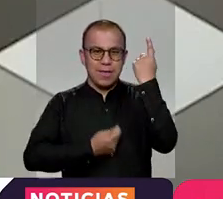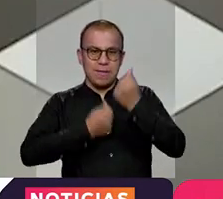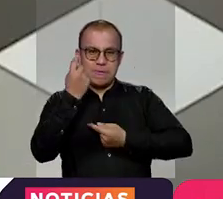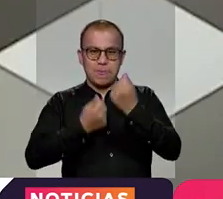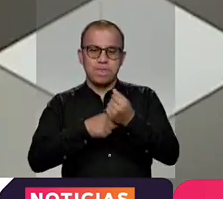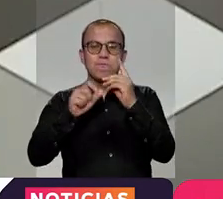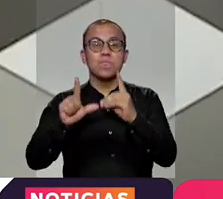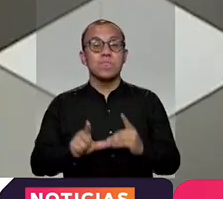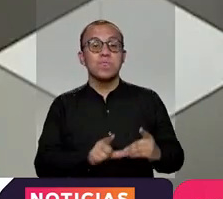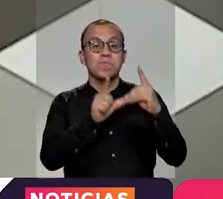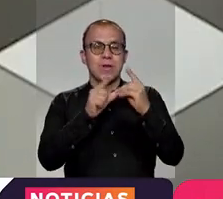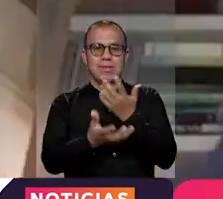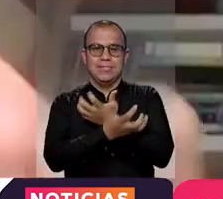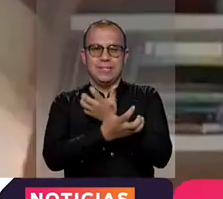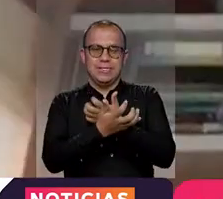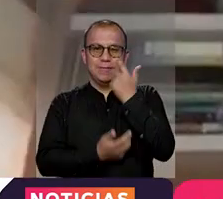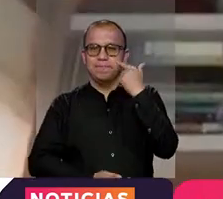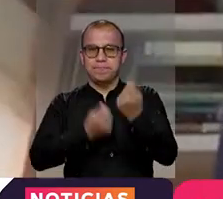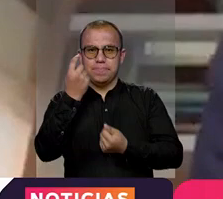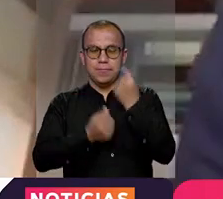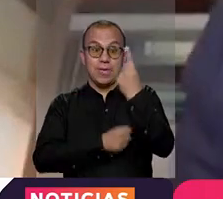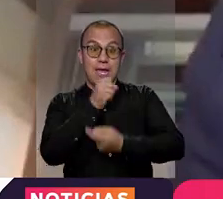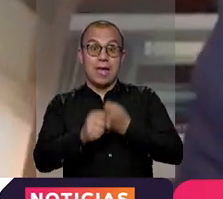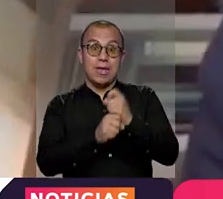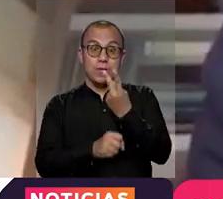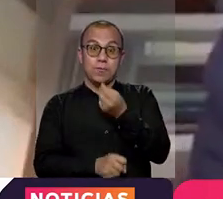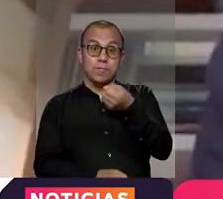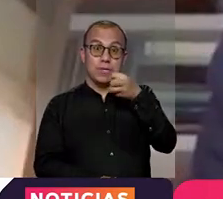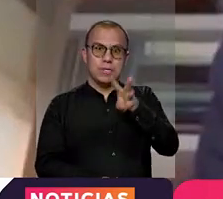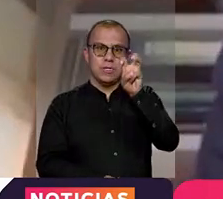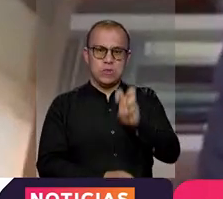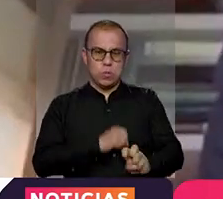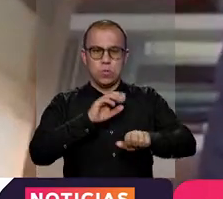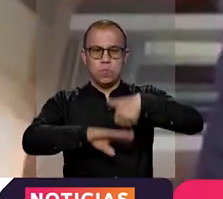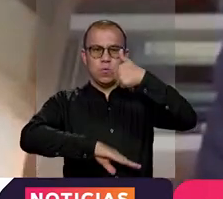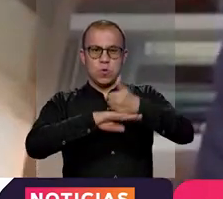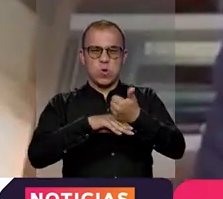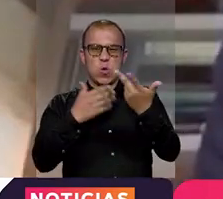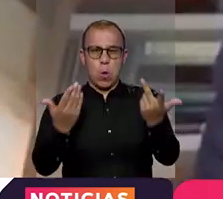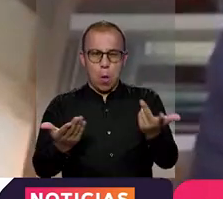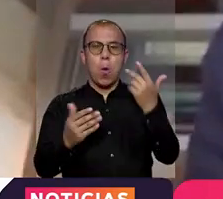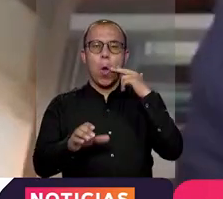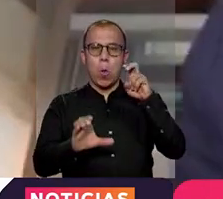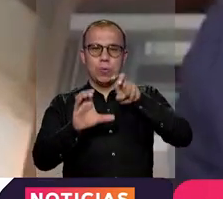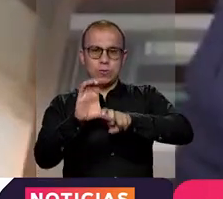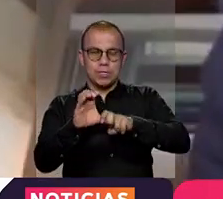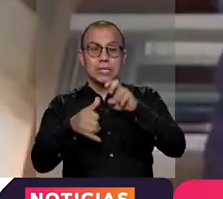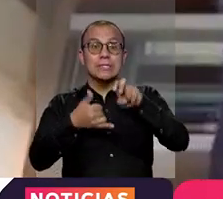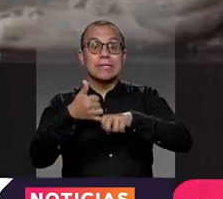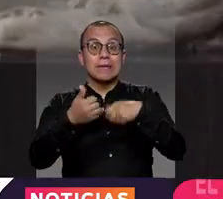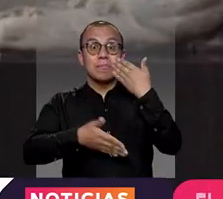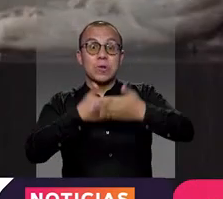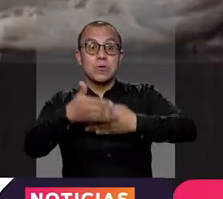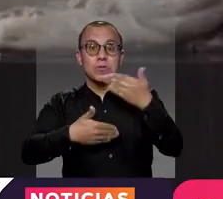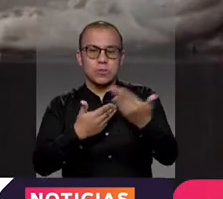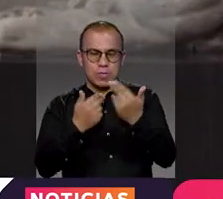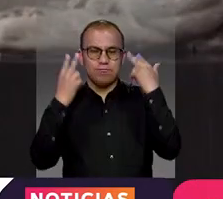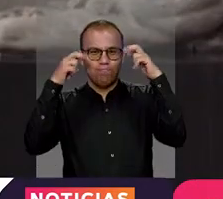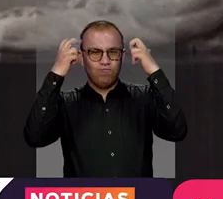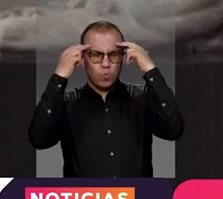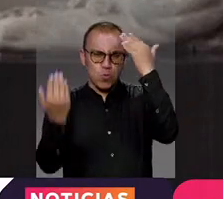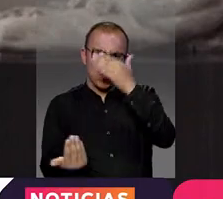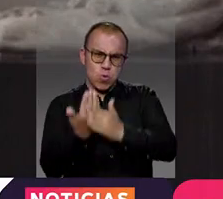y doctorado en Ciencias Económicas. En 2018 fue director general de Colciencias, además fue viceministro de Conocimiento,